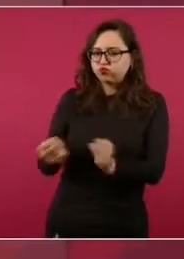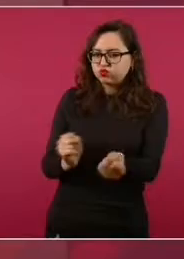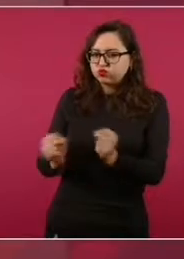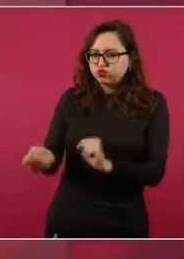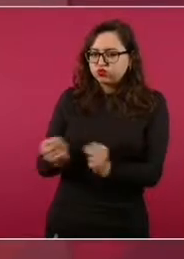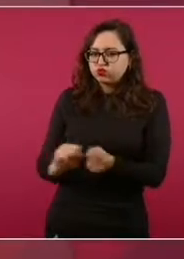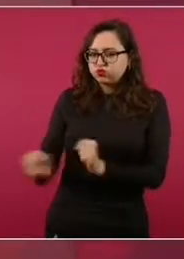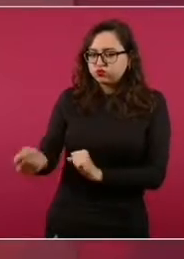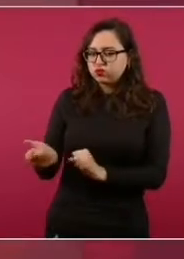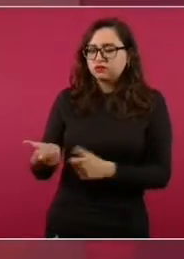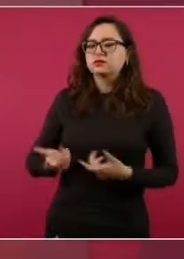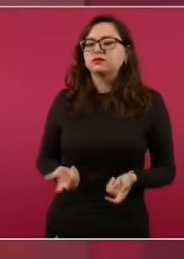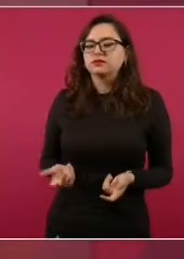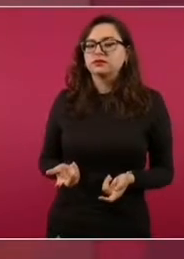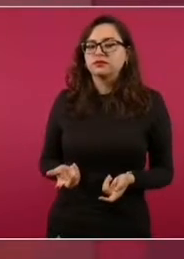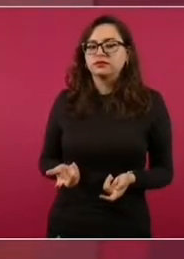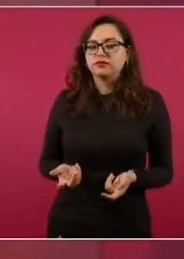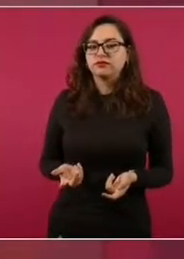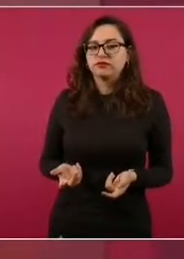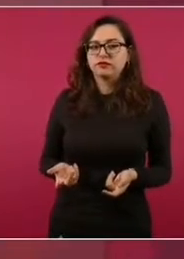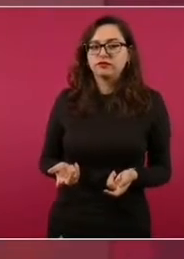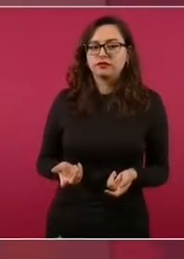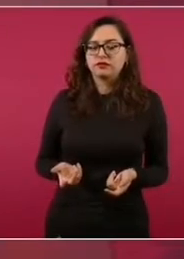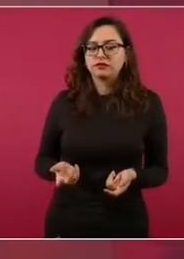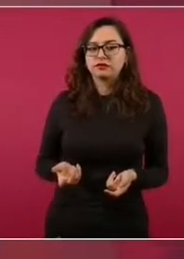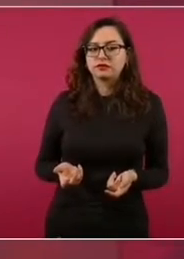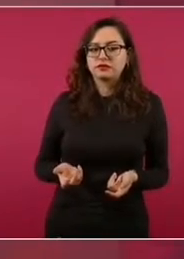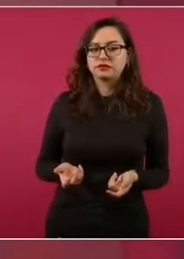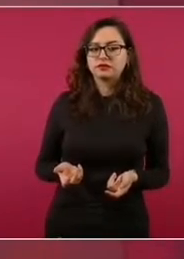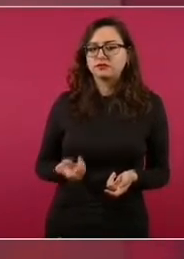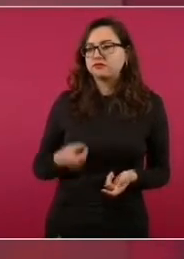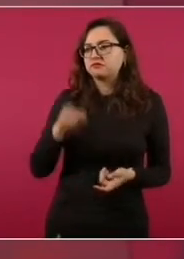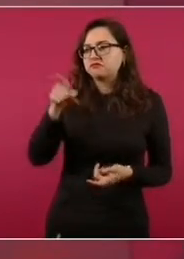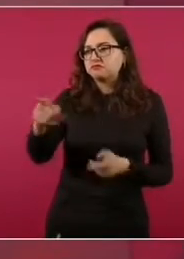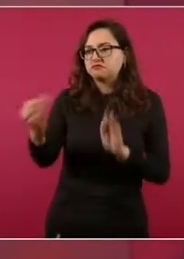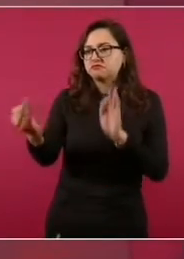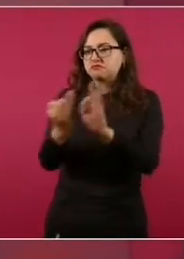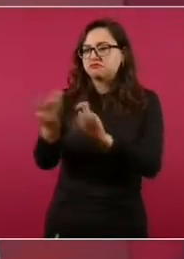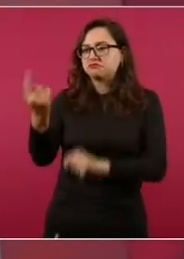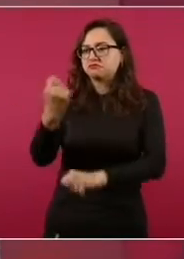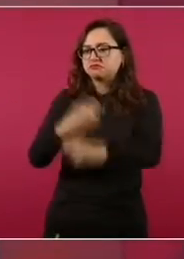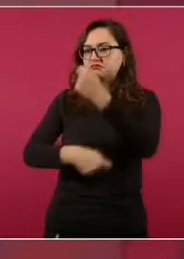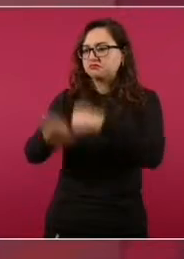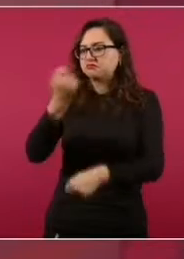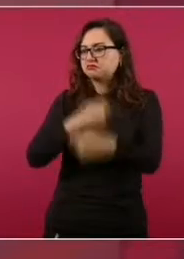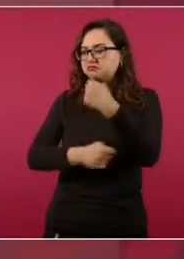la tienda de la esquina,